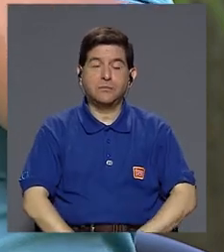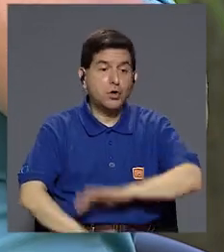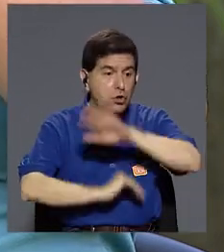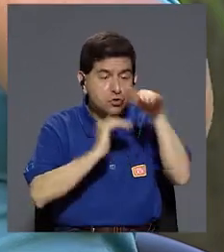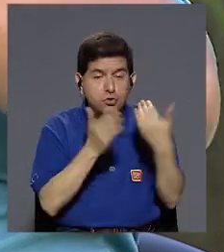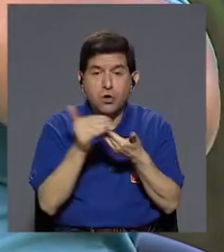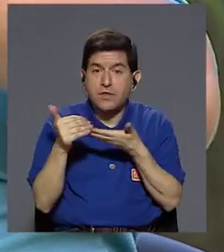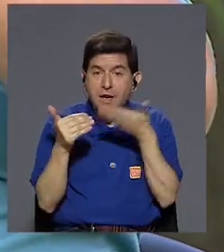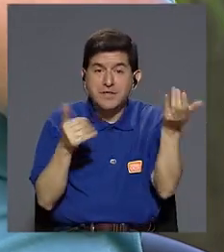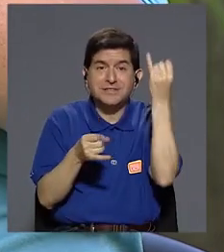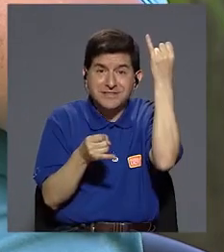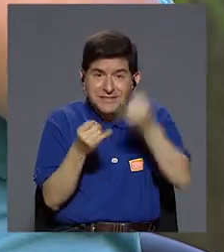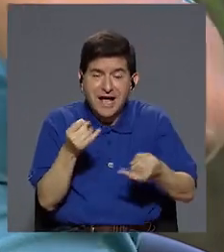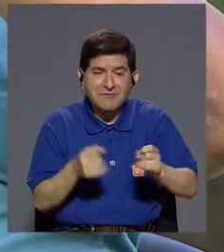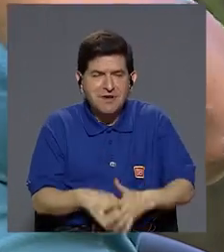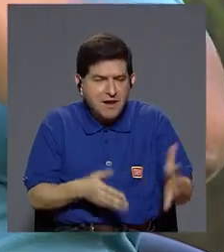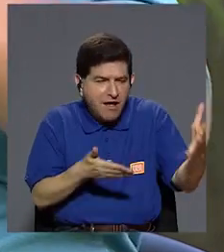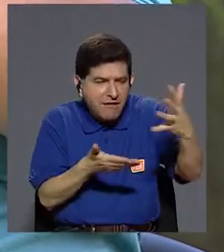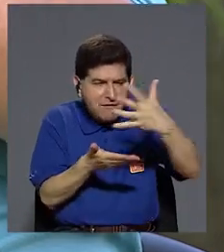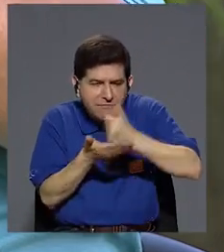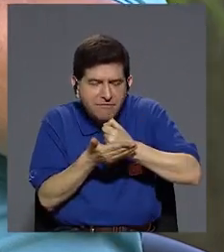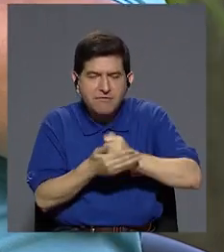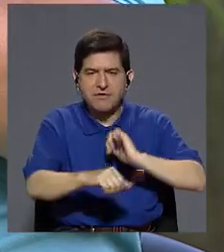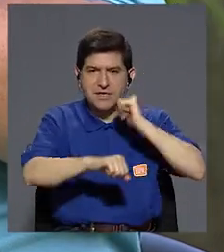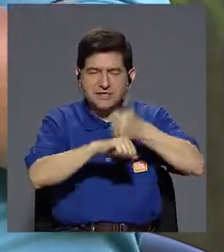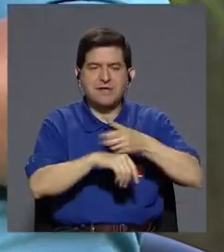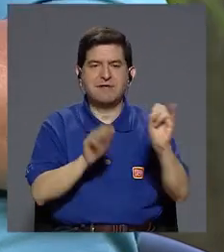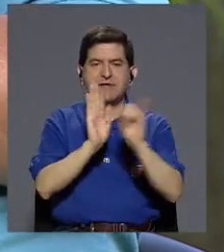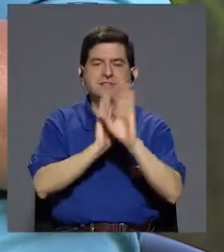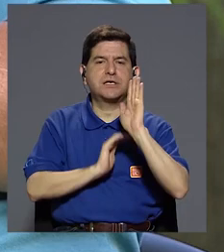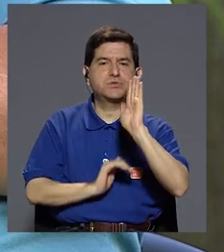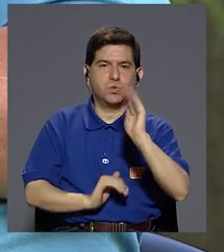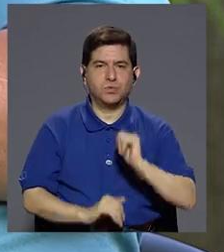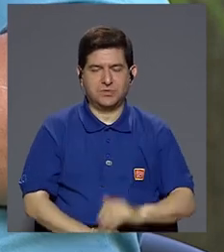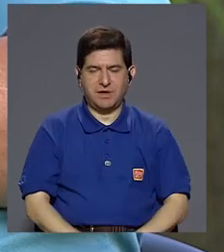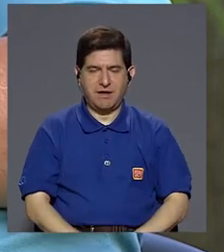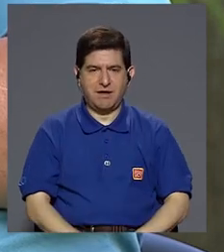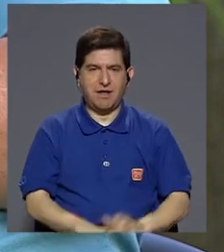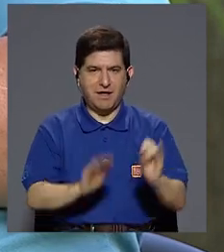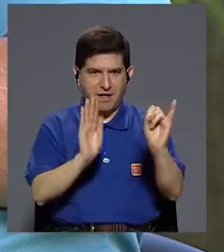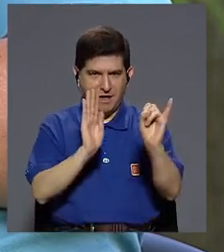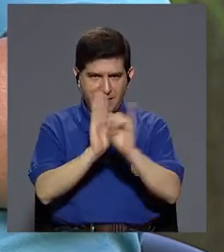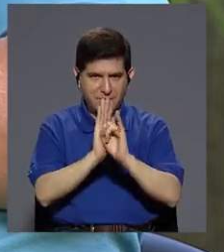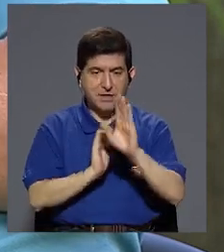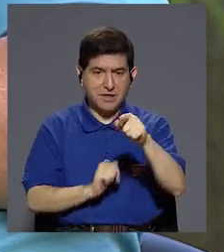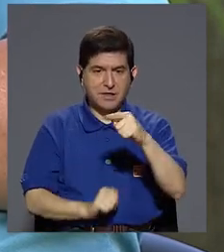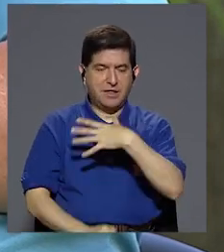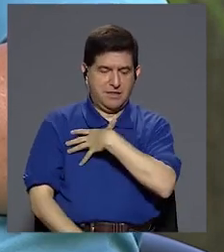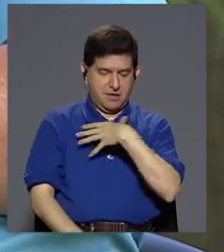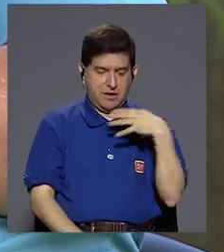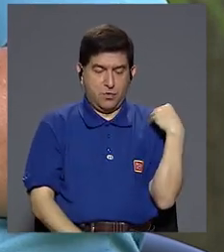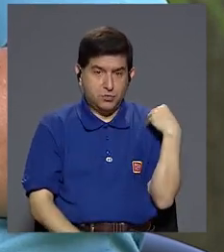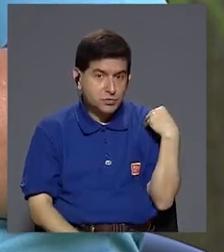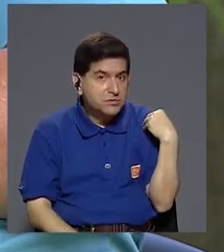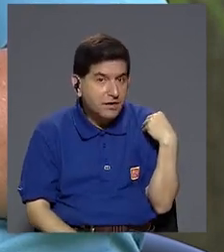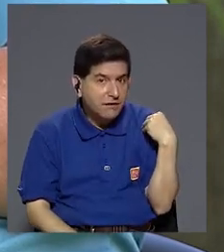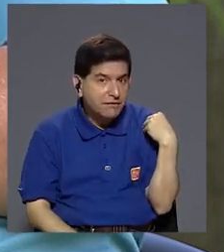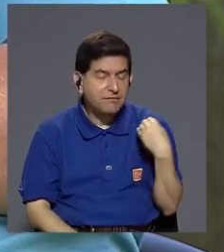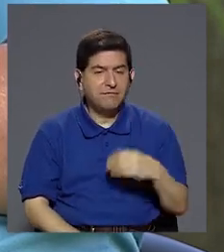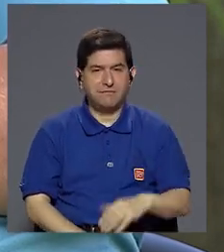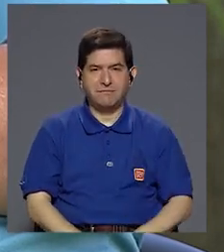Son todas esas cosas que al final se reúnen y crean una identidad de vos. Crean una identidad de tus gustos, de